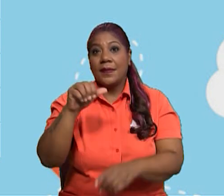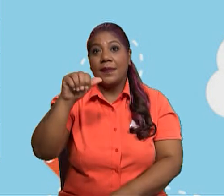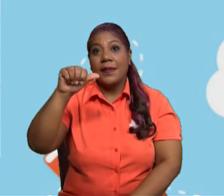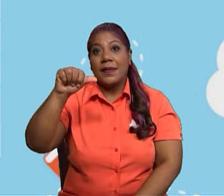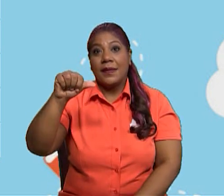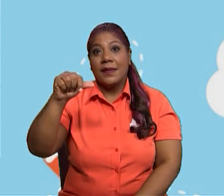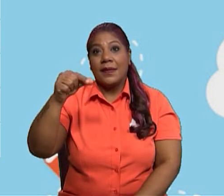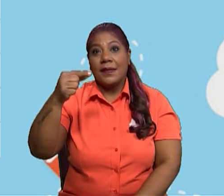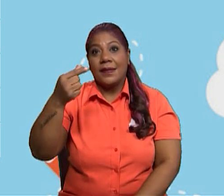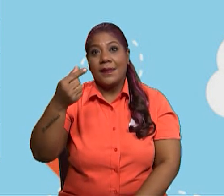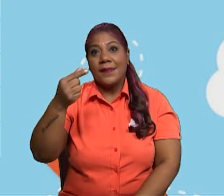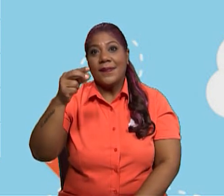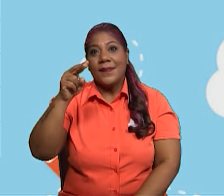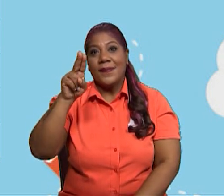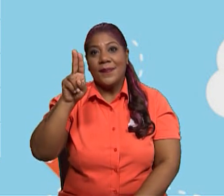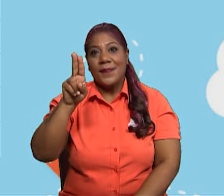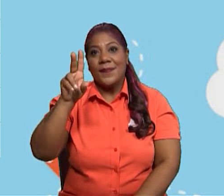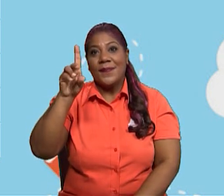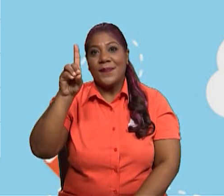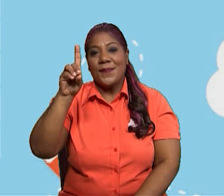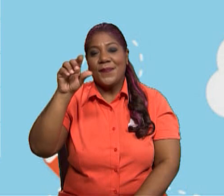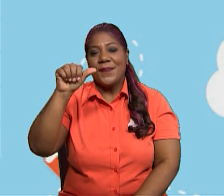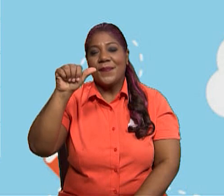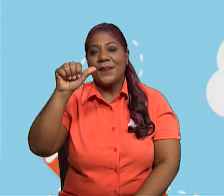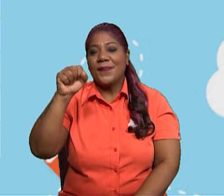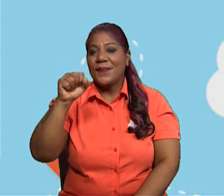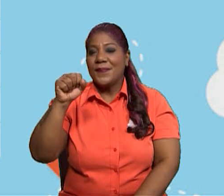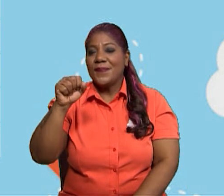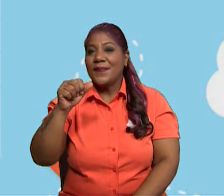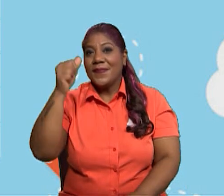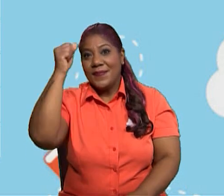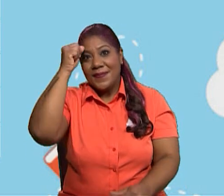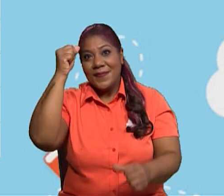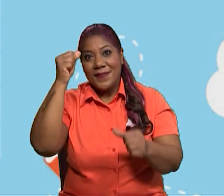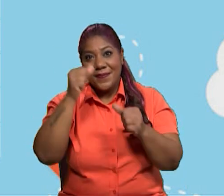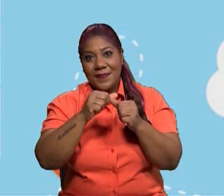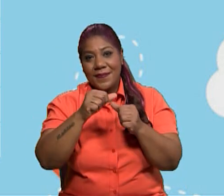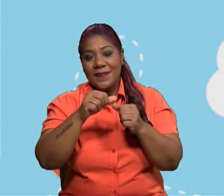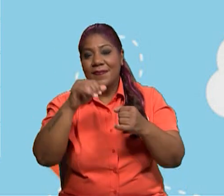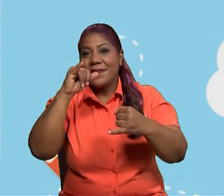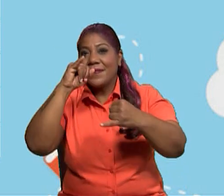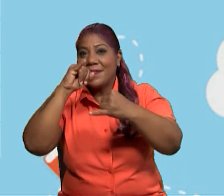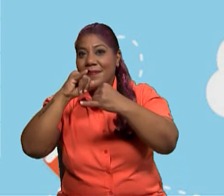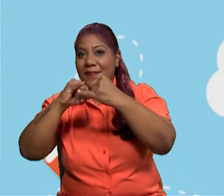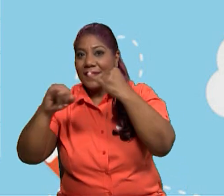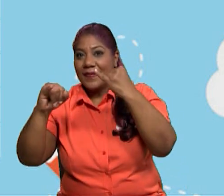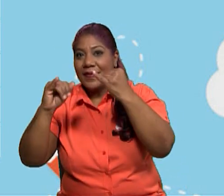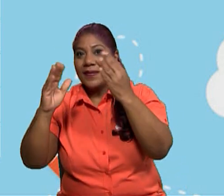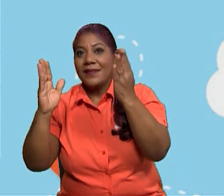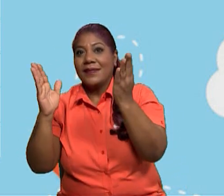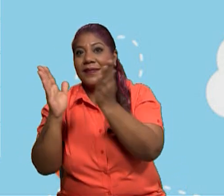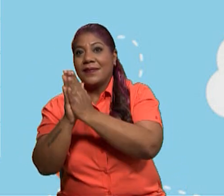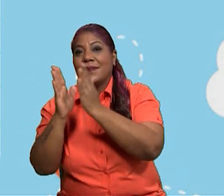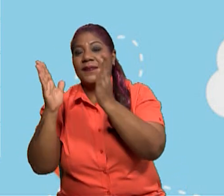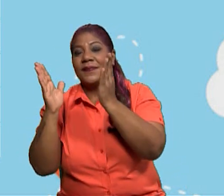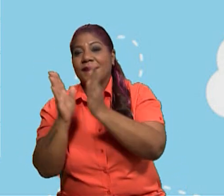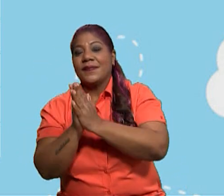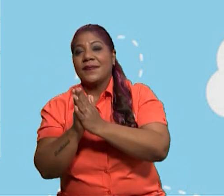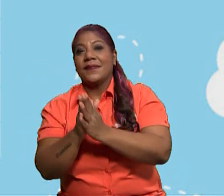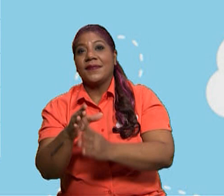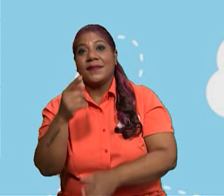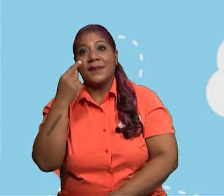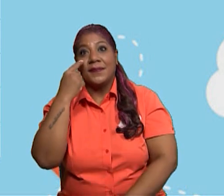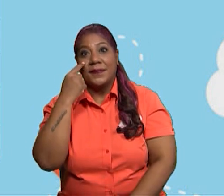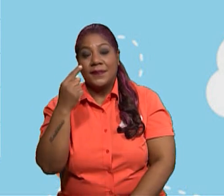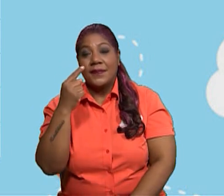que tienen acento prosódico en la última sílaba. Llevan tilde cuando terminan en vocal o en las letras